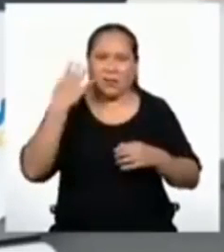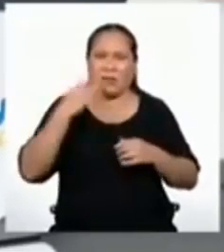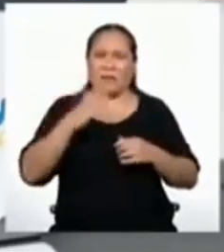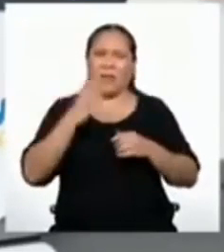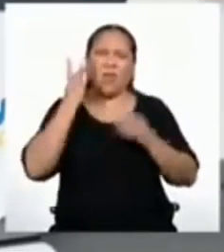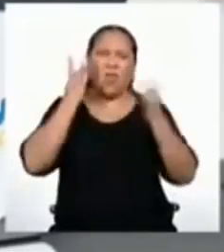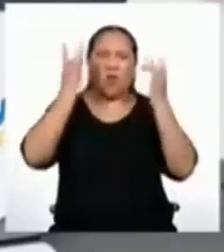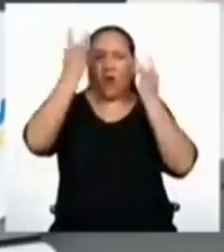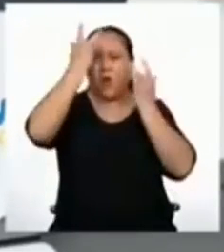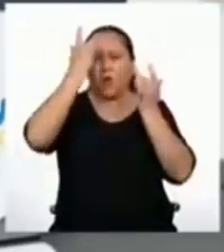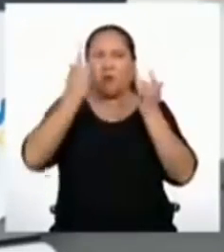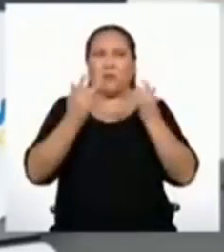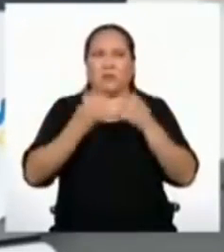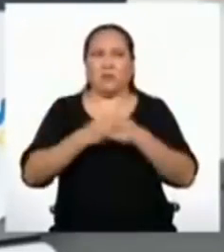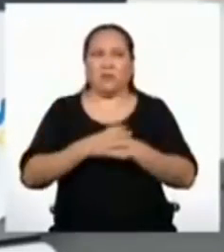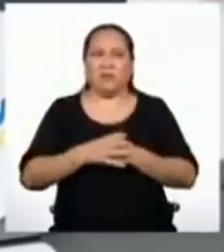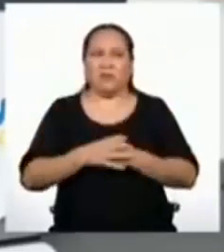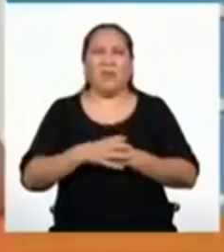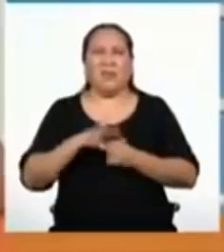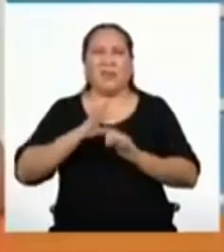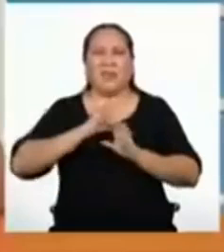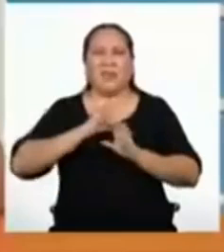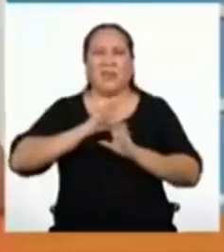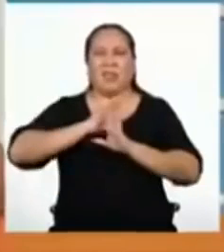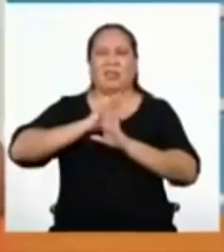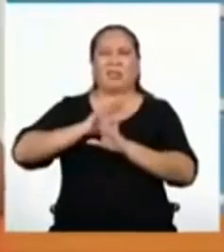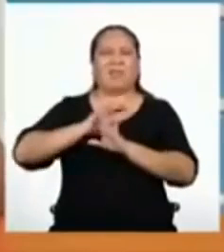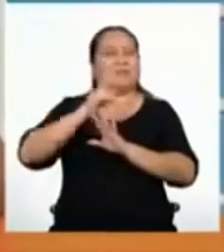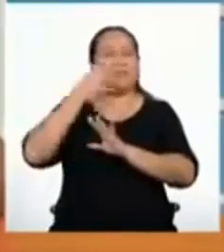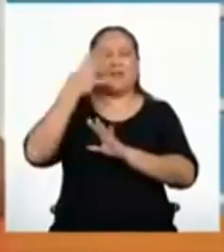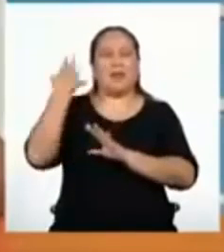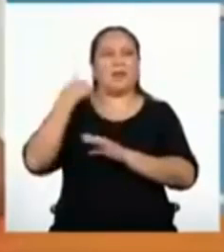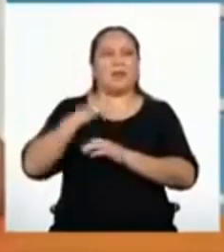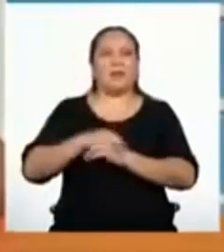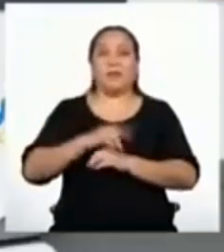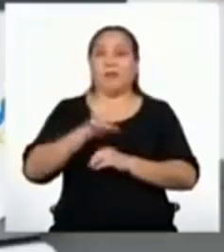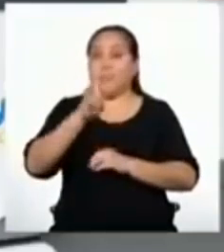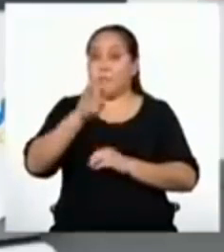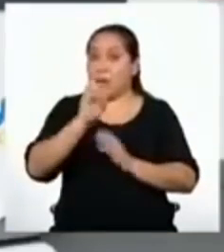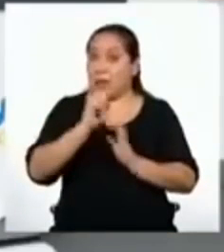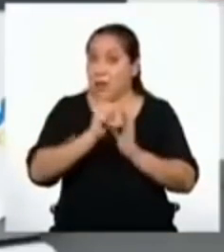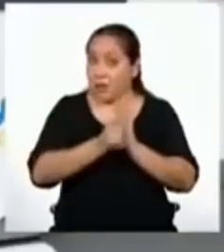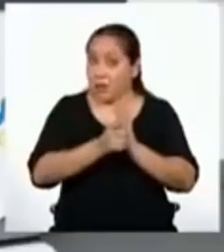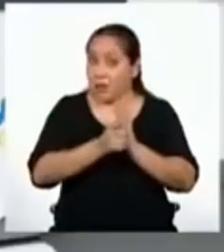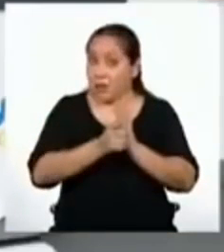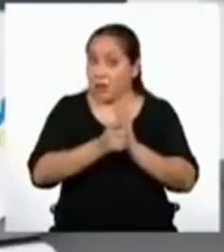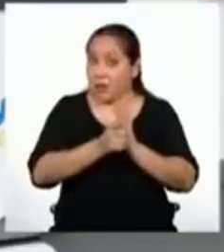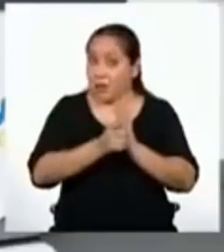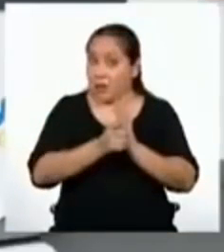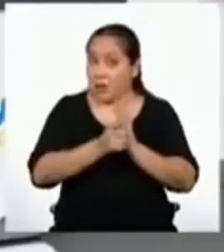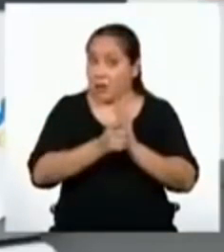la cara. Es un hábito que debo dejar. ¿Veinte segundos mínimo?